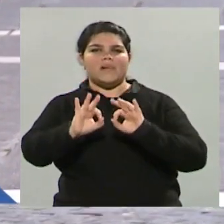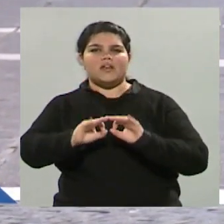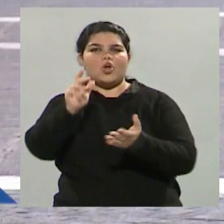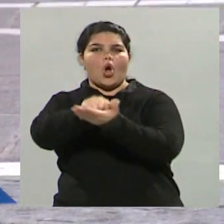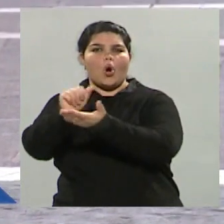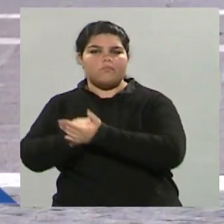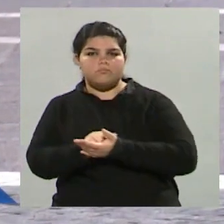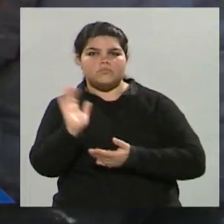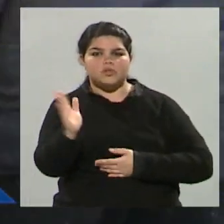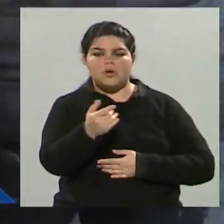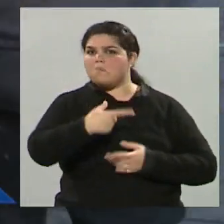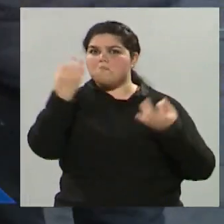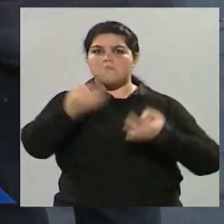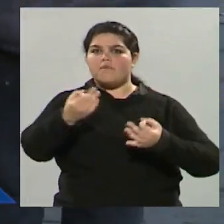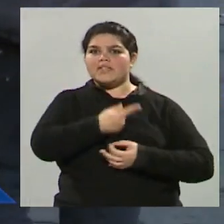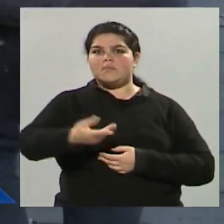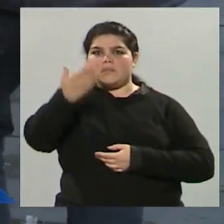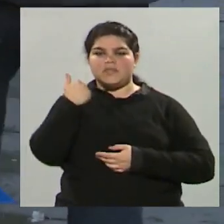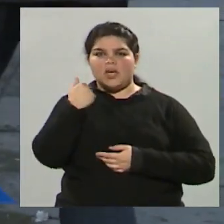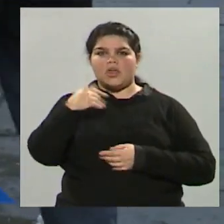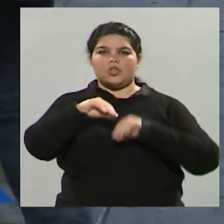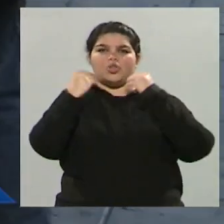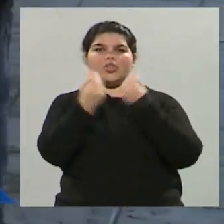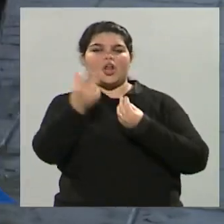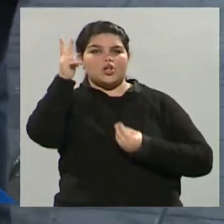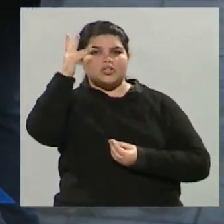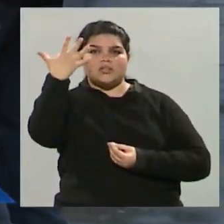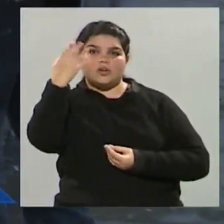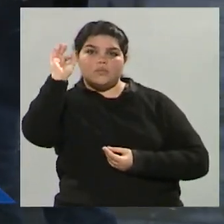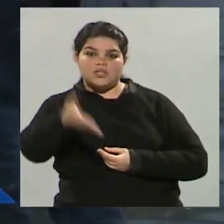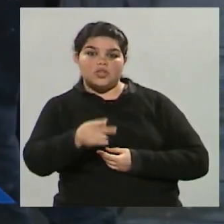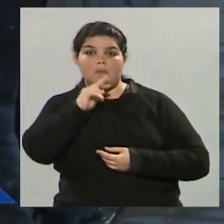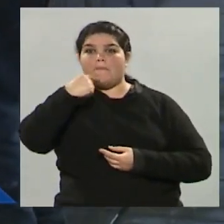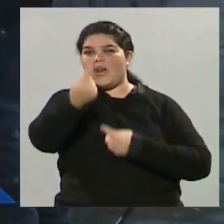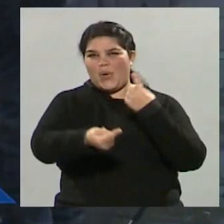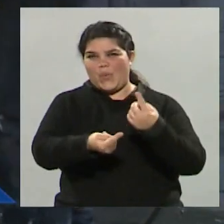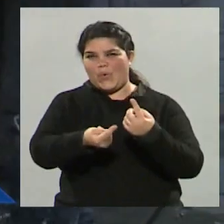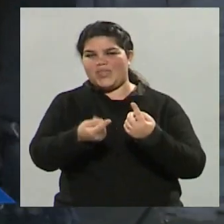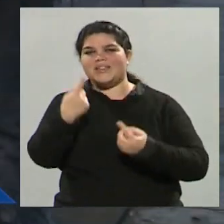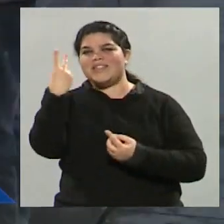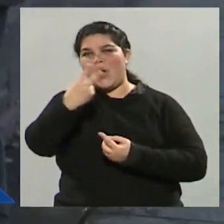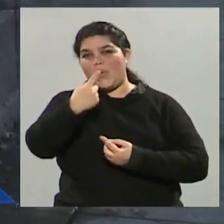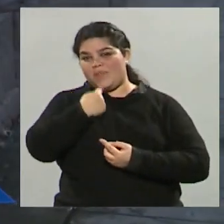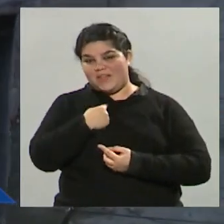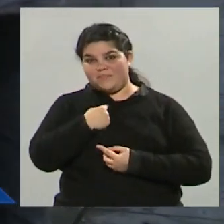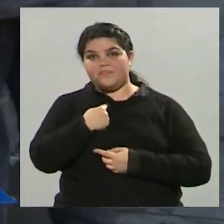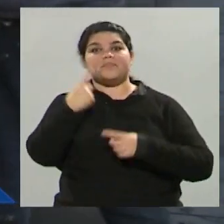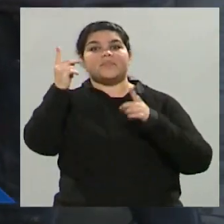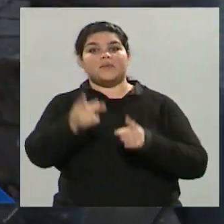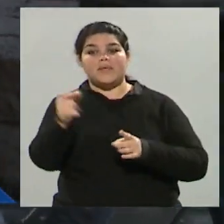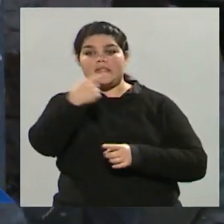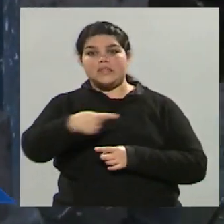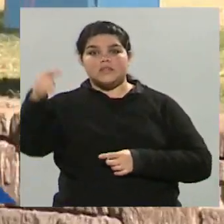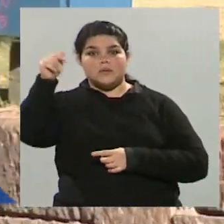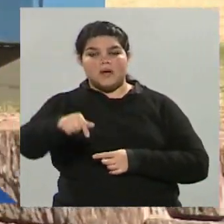que bien, muy bien, la semana pasada la media fue de 85%, respondiendo a la segunda pregunta. Y esta semana seguramente